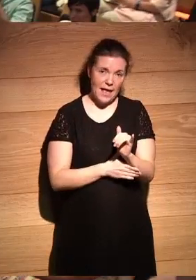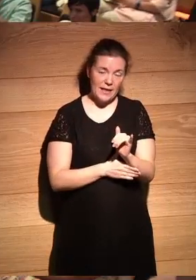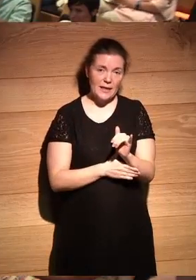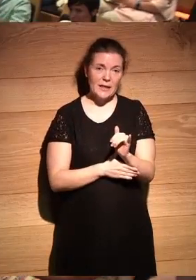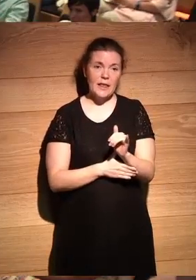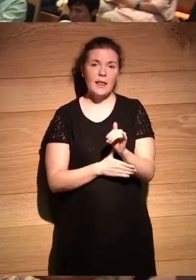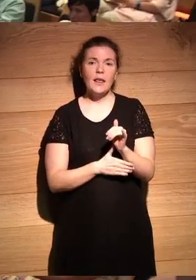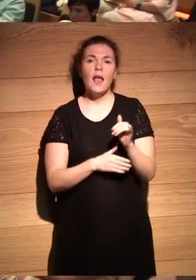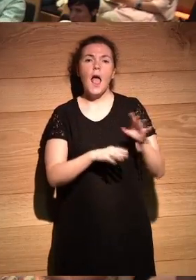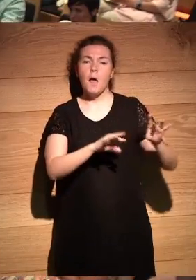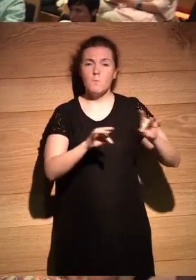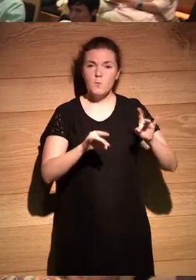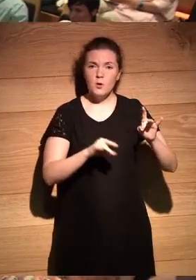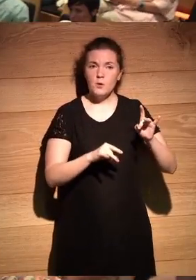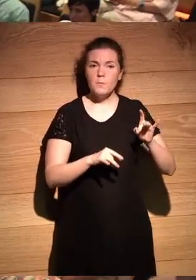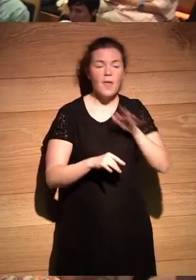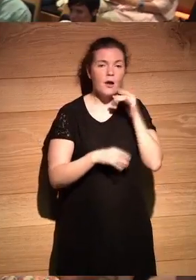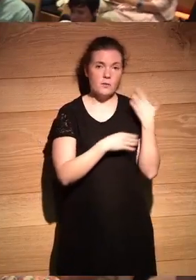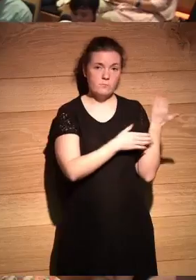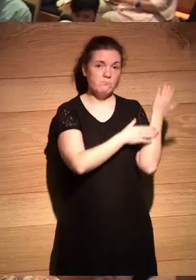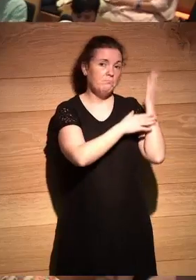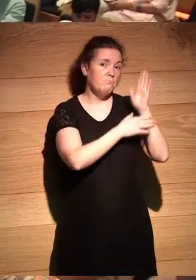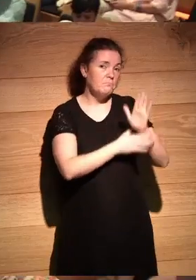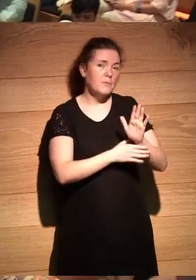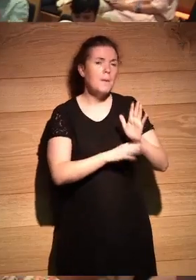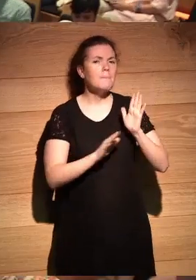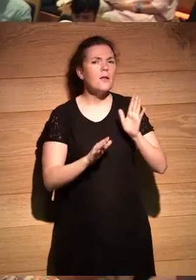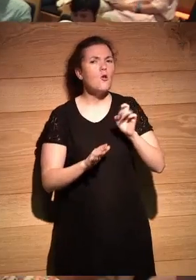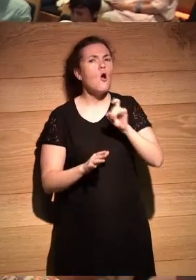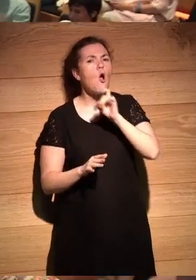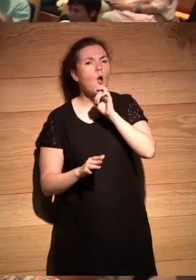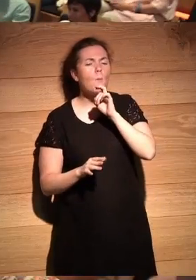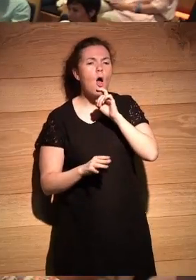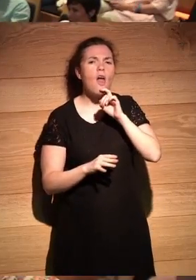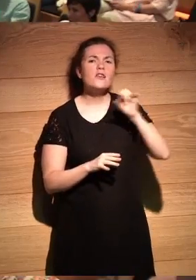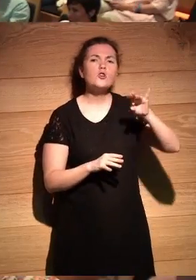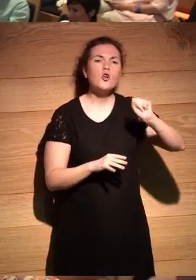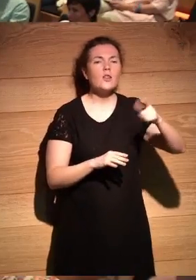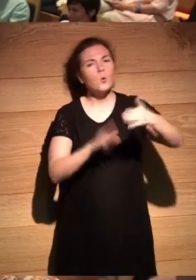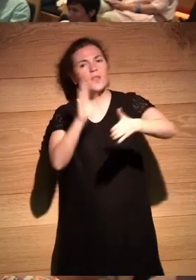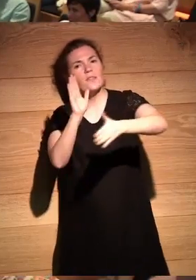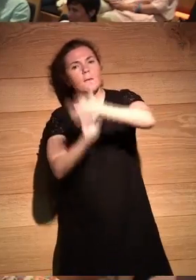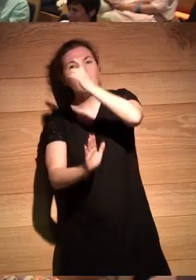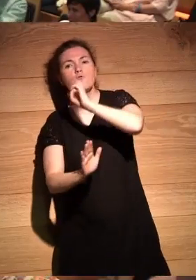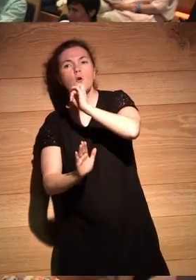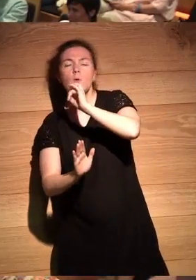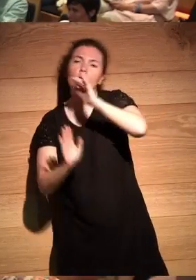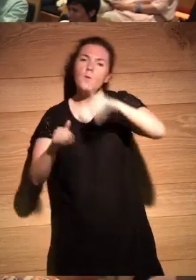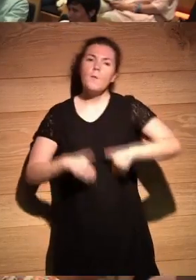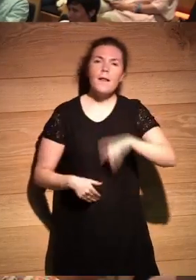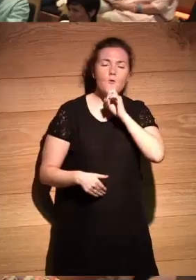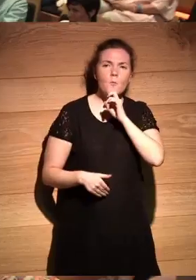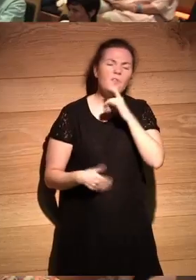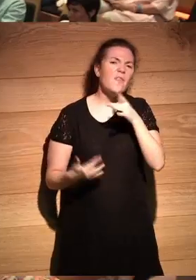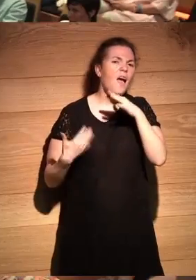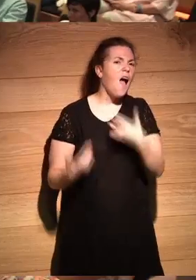haciendo polvo creo que ahorita los voy a sacar pero ¿cómo saliste tú de Sonora? ¿y cómo es esto? ¿y cómo ahorita decían